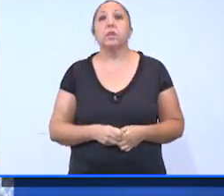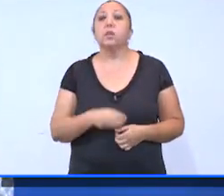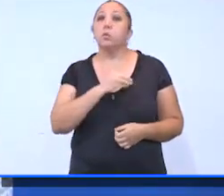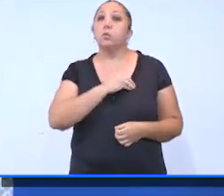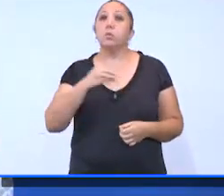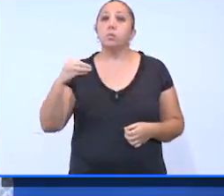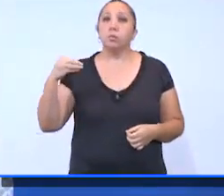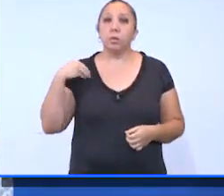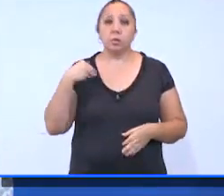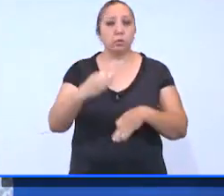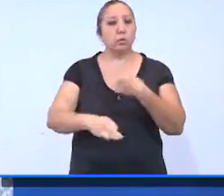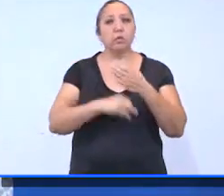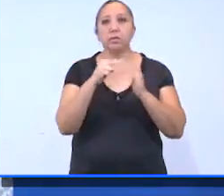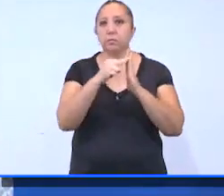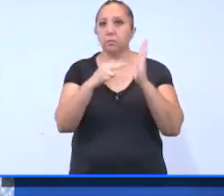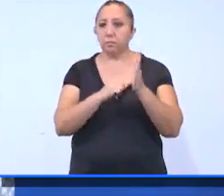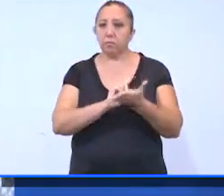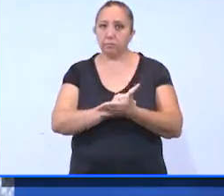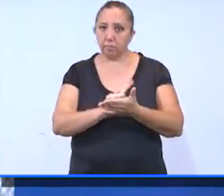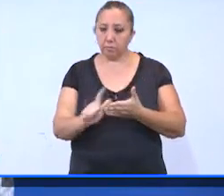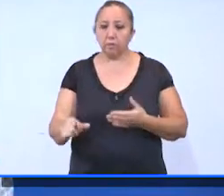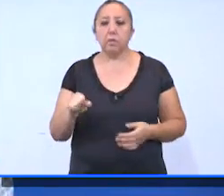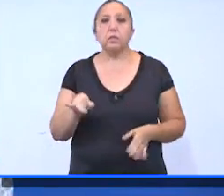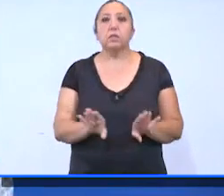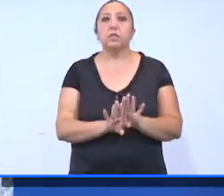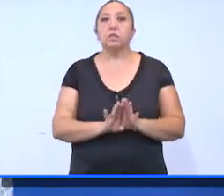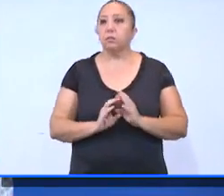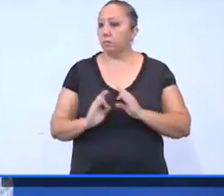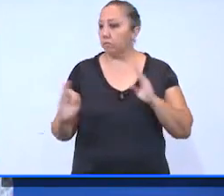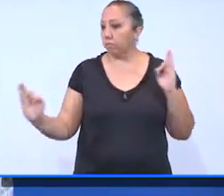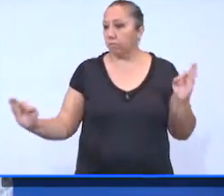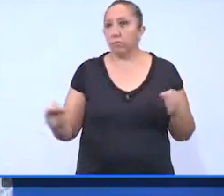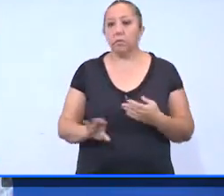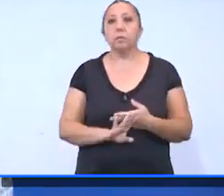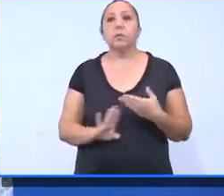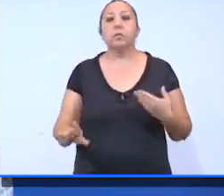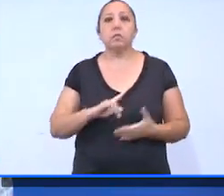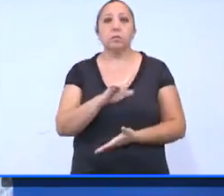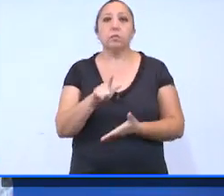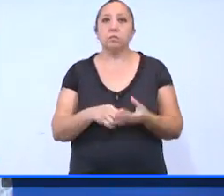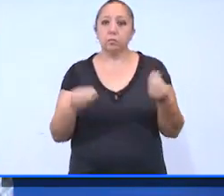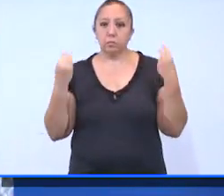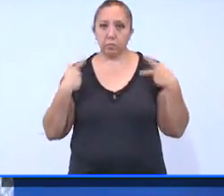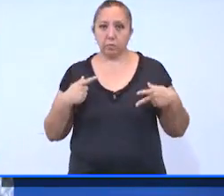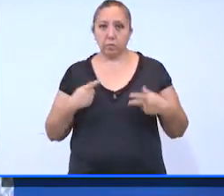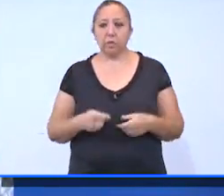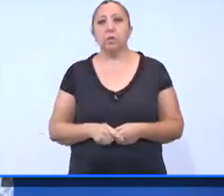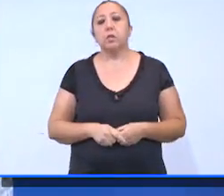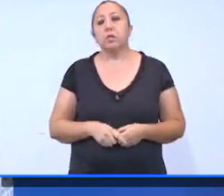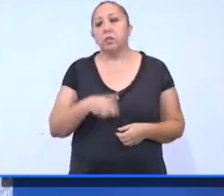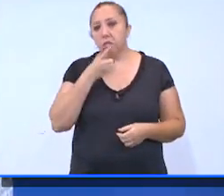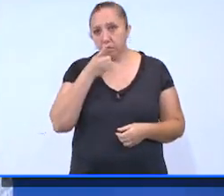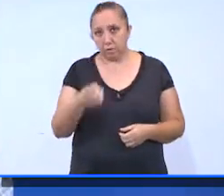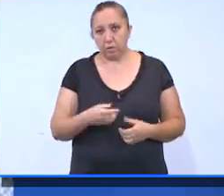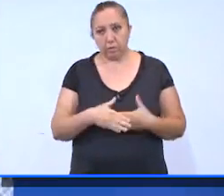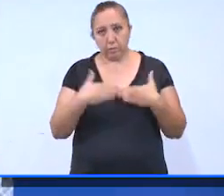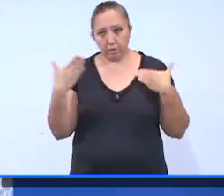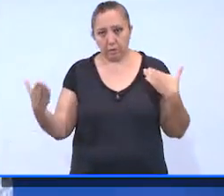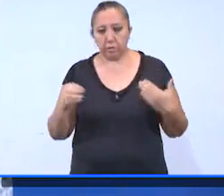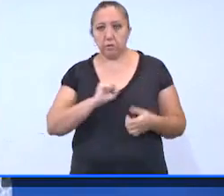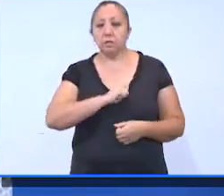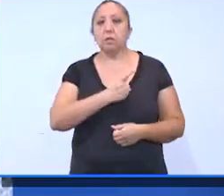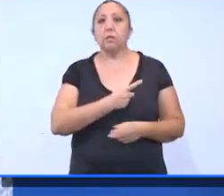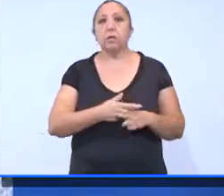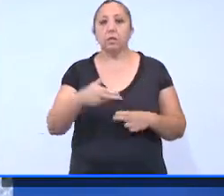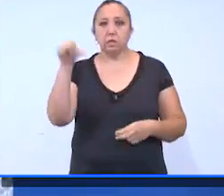cumpliendo todas las medidas de higiene, así como la sana distancia y evitando los lugares concurridos para no echarnos a perder lo avanzado en salud